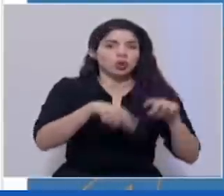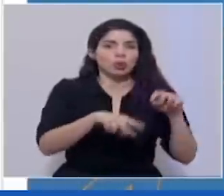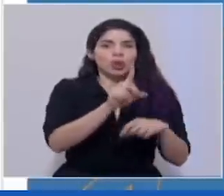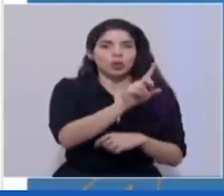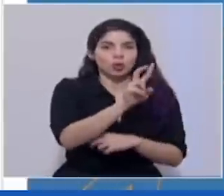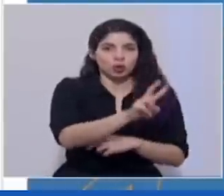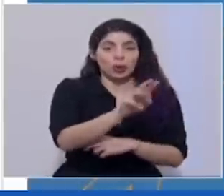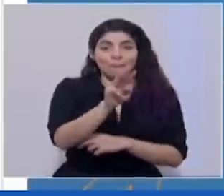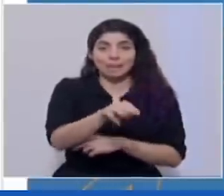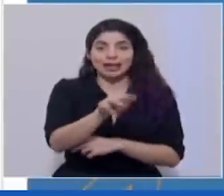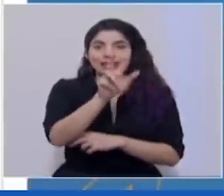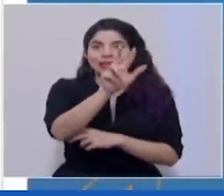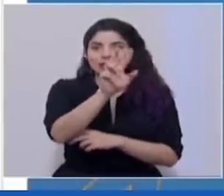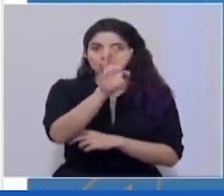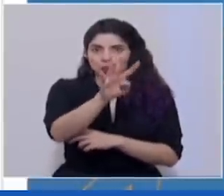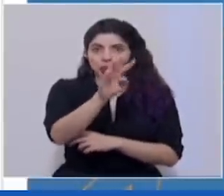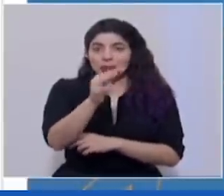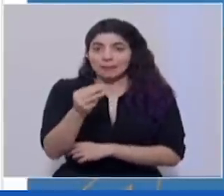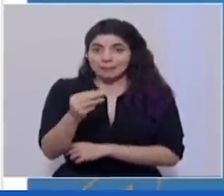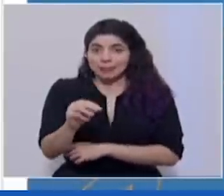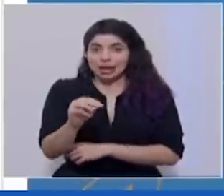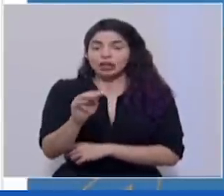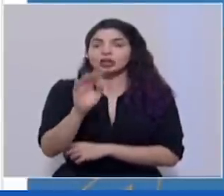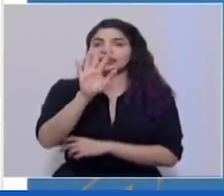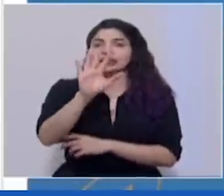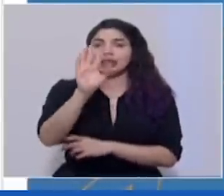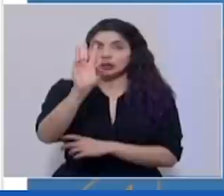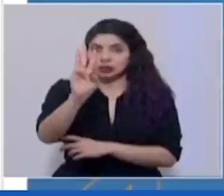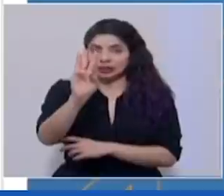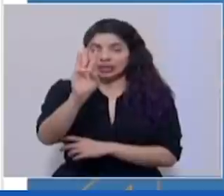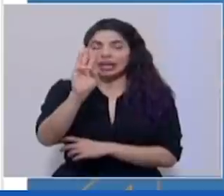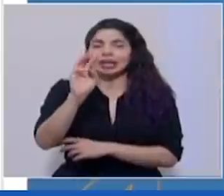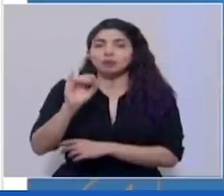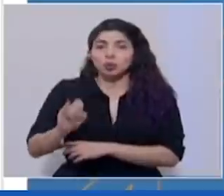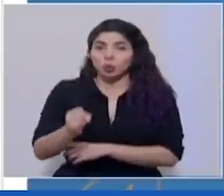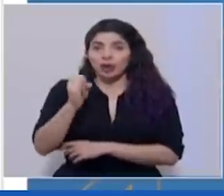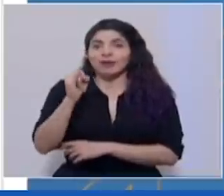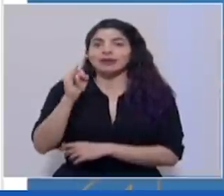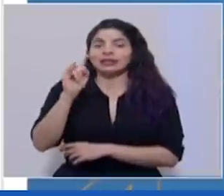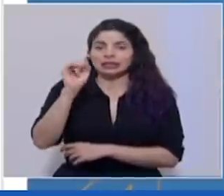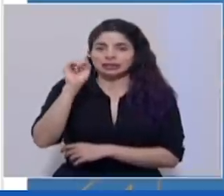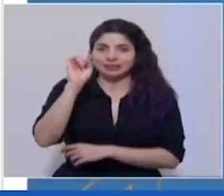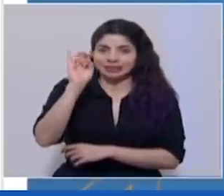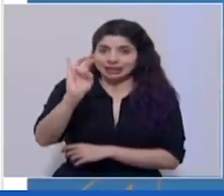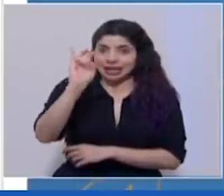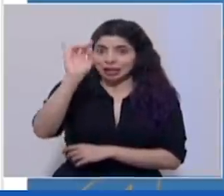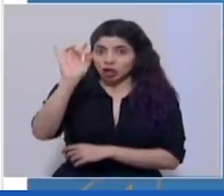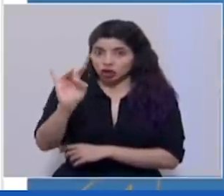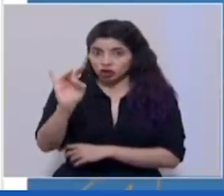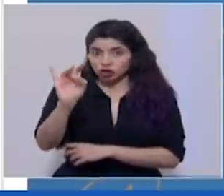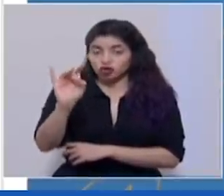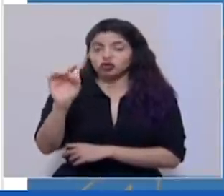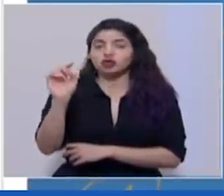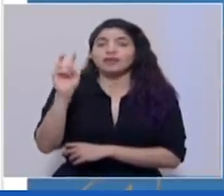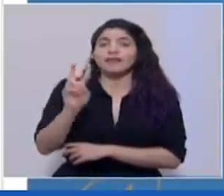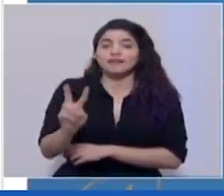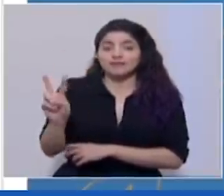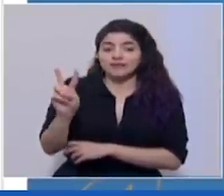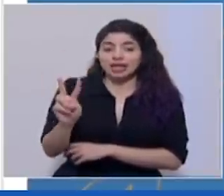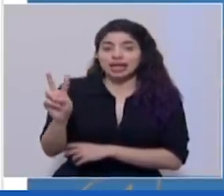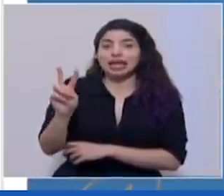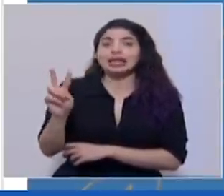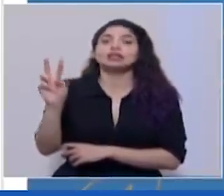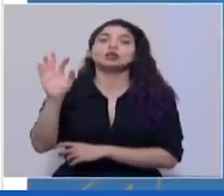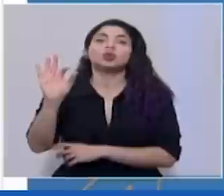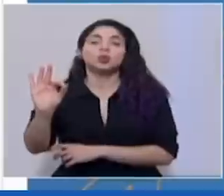dos, martes, placa tres y cuatro, miércoles, placa cinco y seis, jueves, placa siete y ocho, viernes,